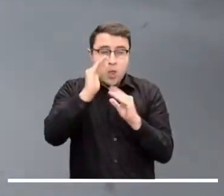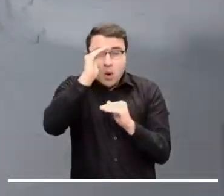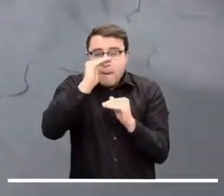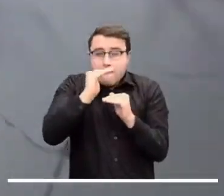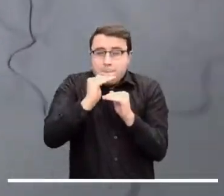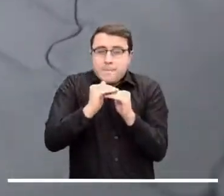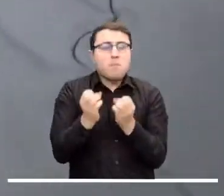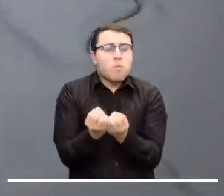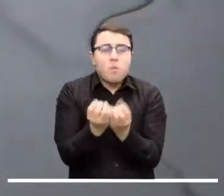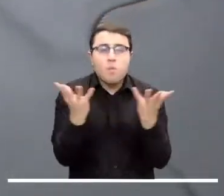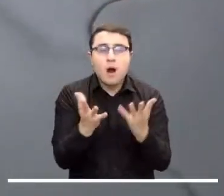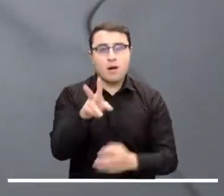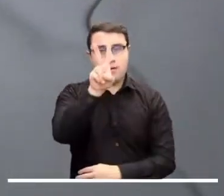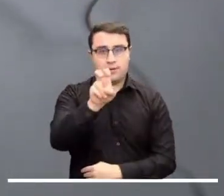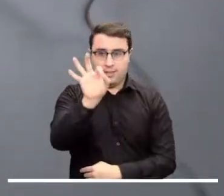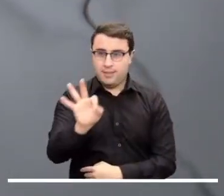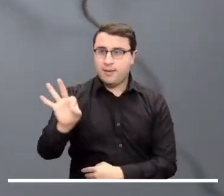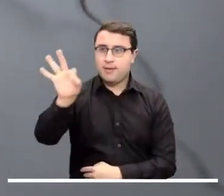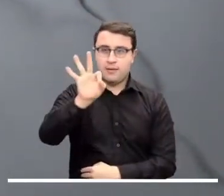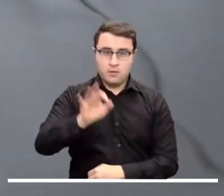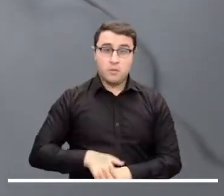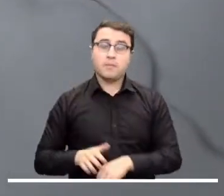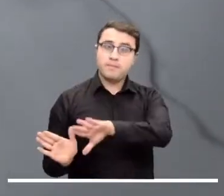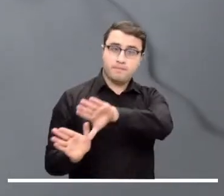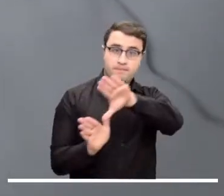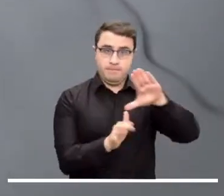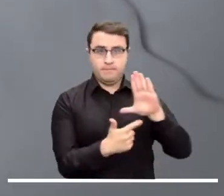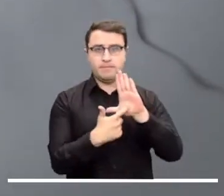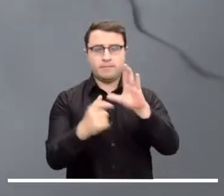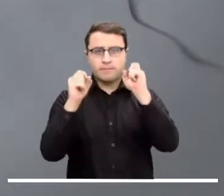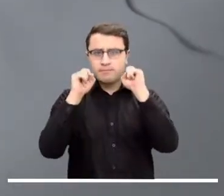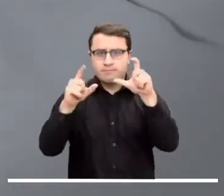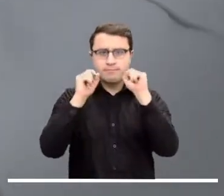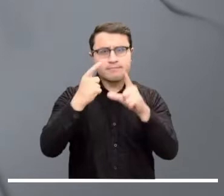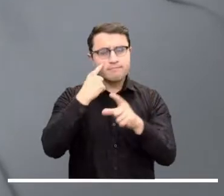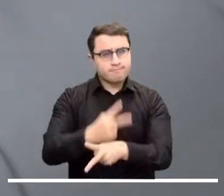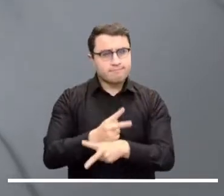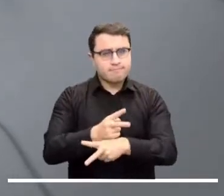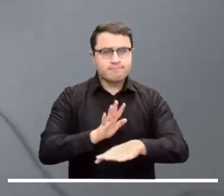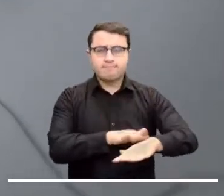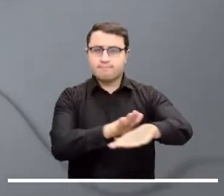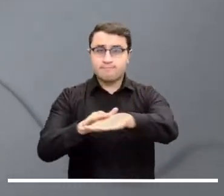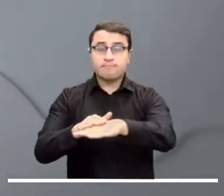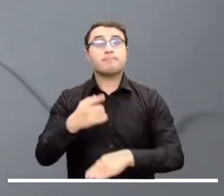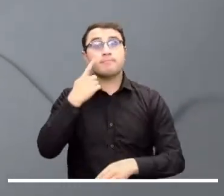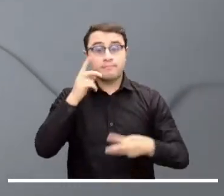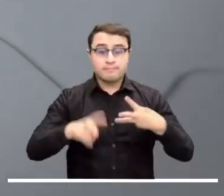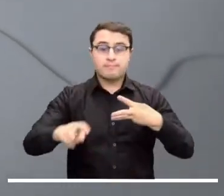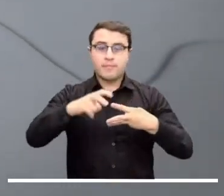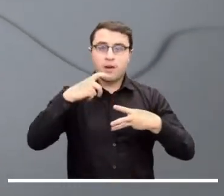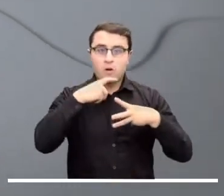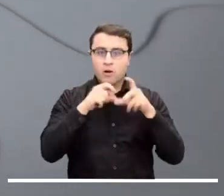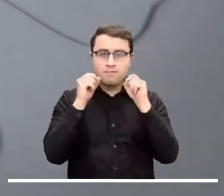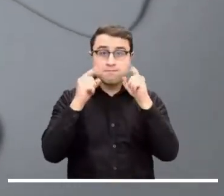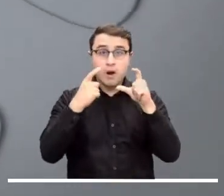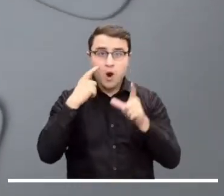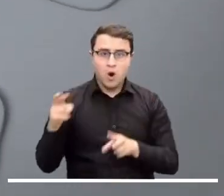Finalmente, en Bogotá predominarán las condiciones secas. La temperatura mínima para la madrugada rondaría los 7 grados.